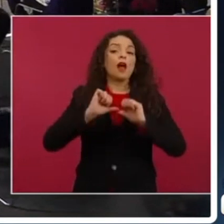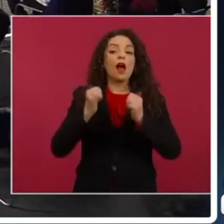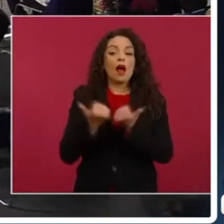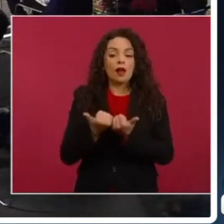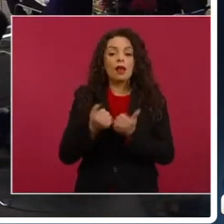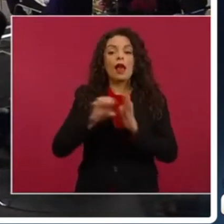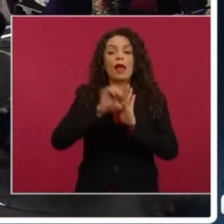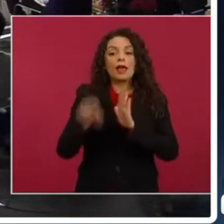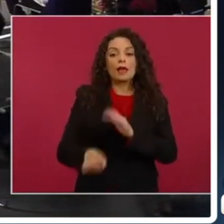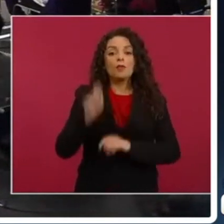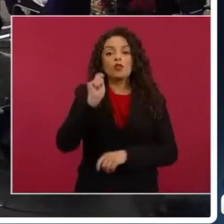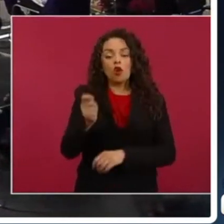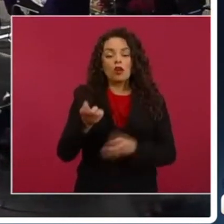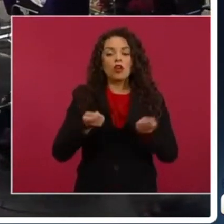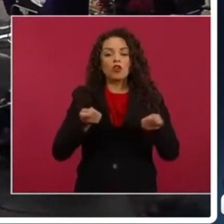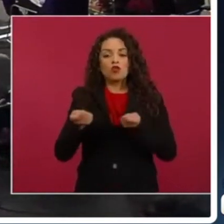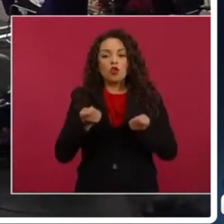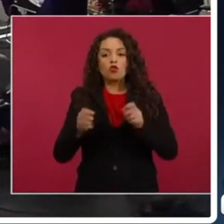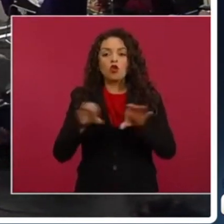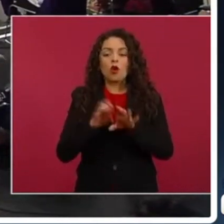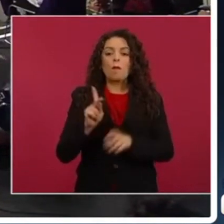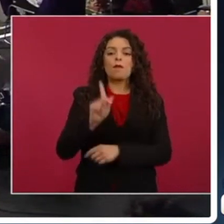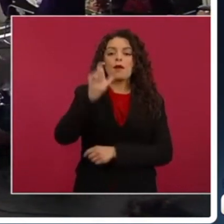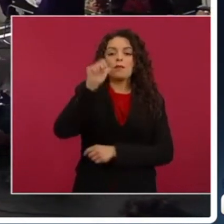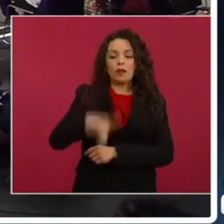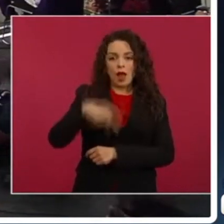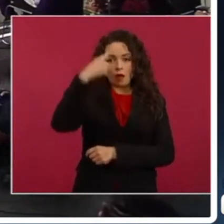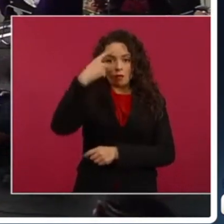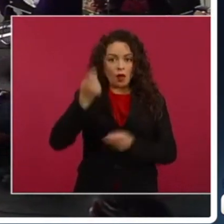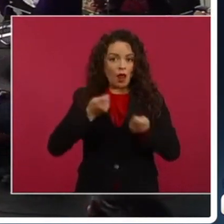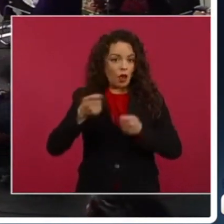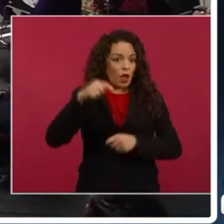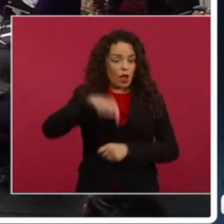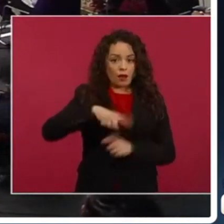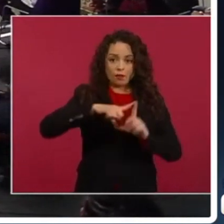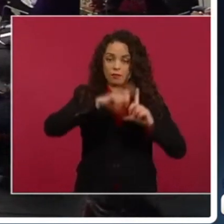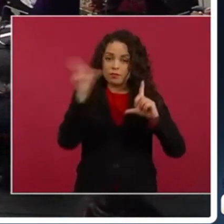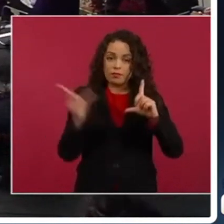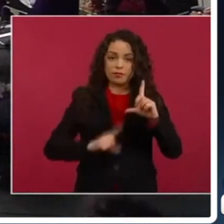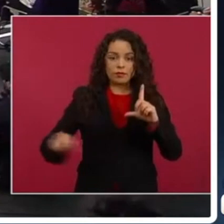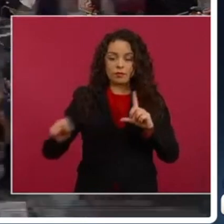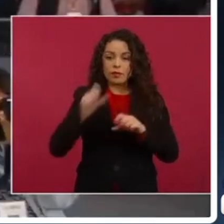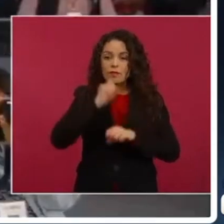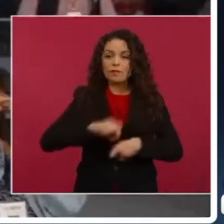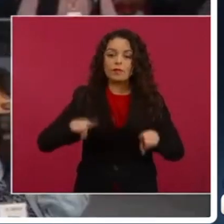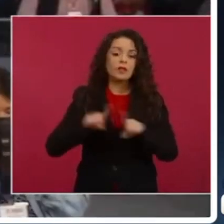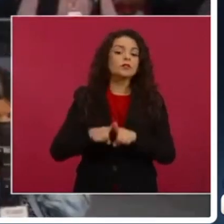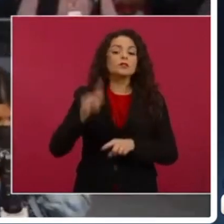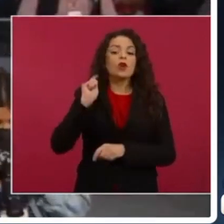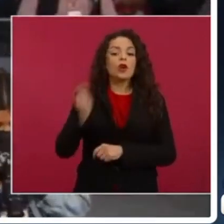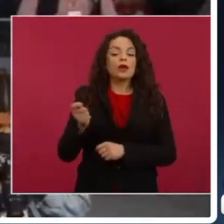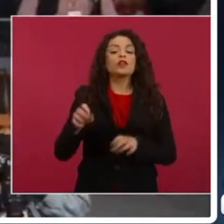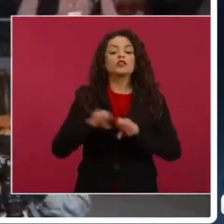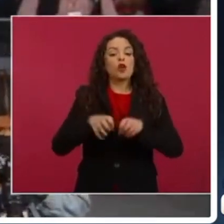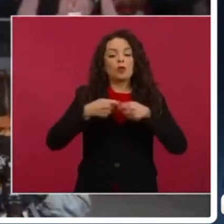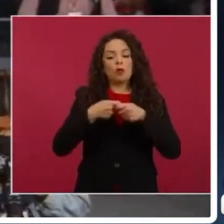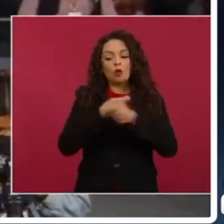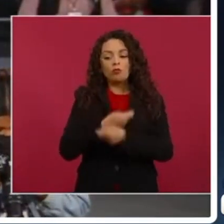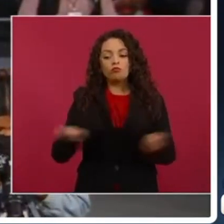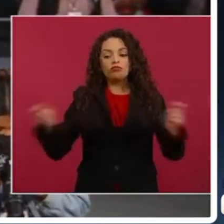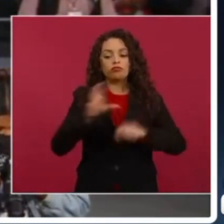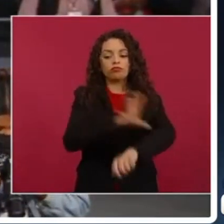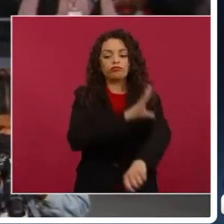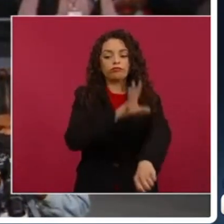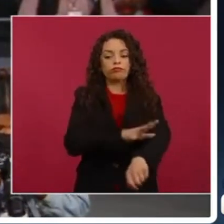planeación y el control del sistema eléctrico nacional, así como el servicio público de transmisión y distribución de energía